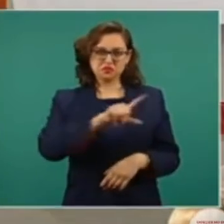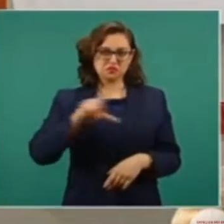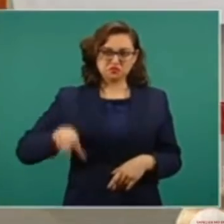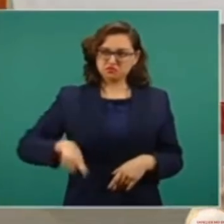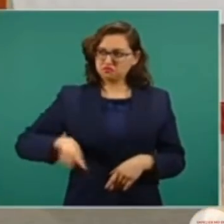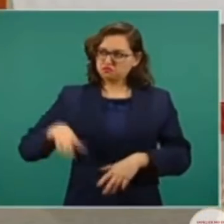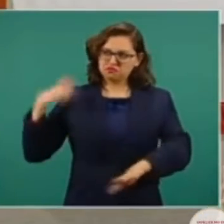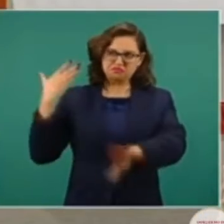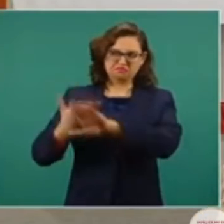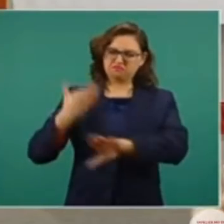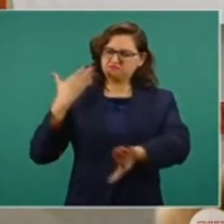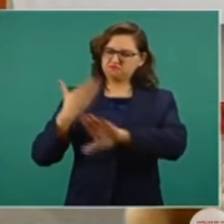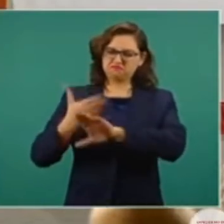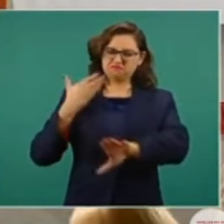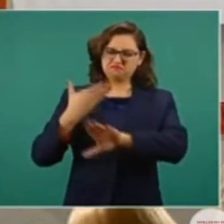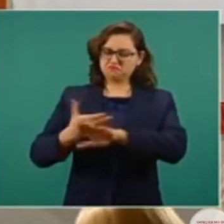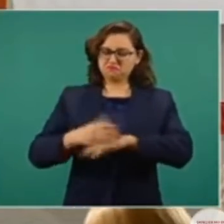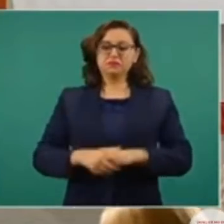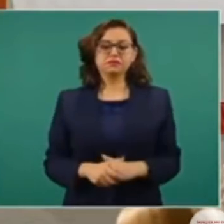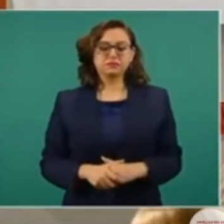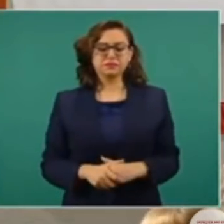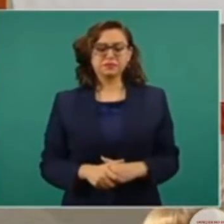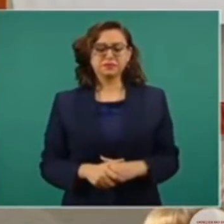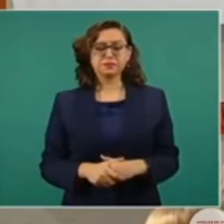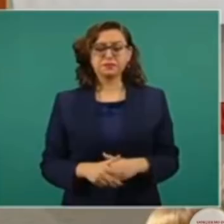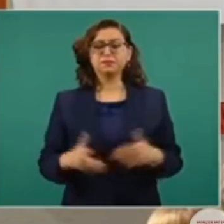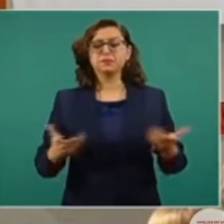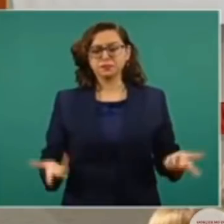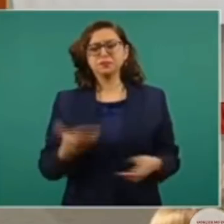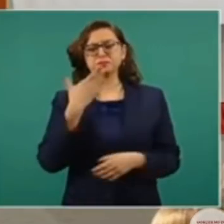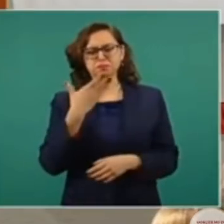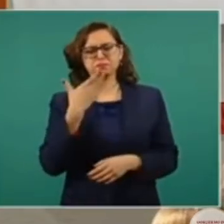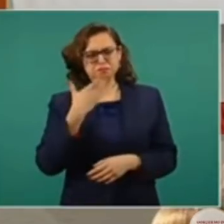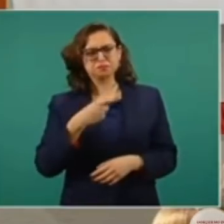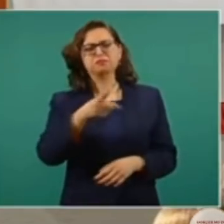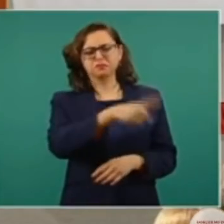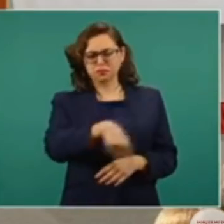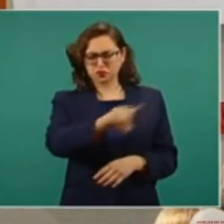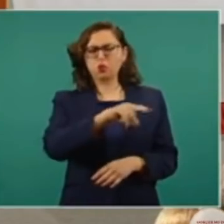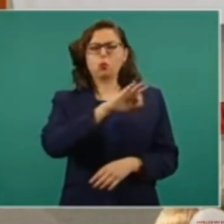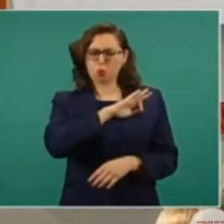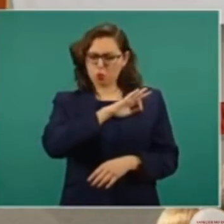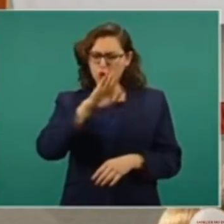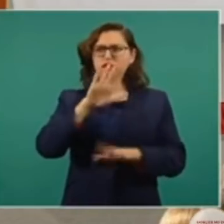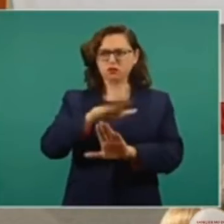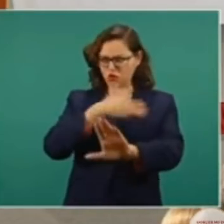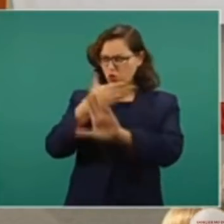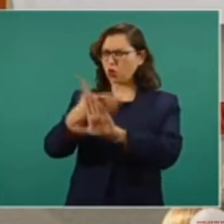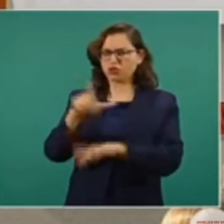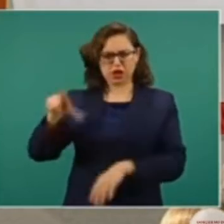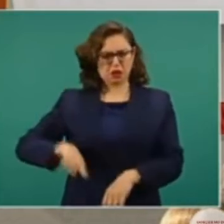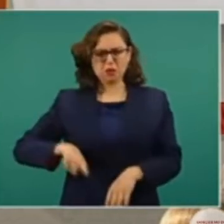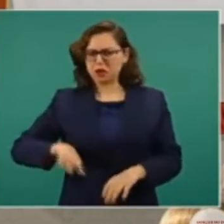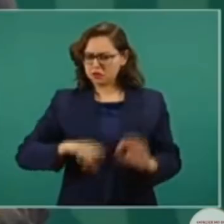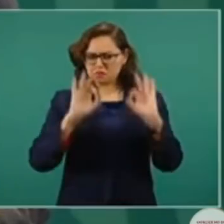Entonces, está bien, es legítimo, siempre